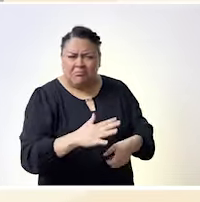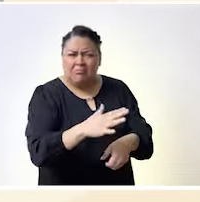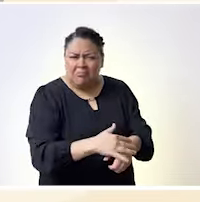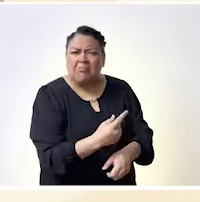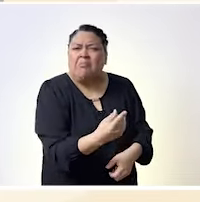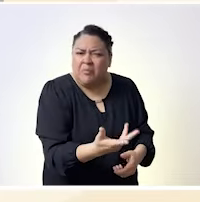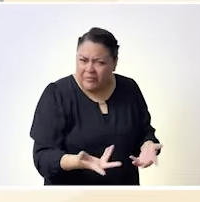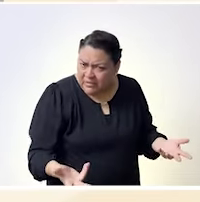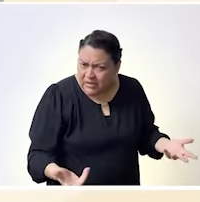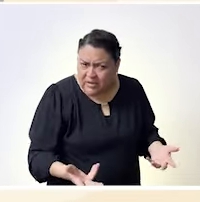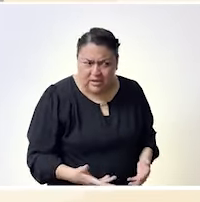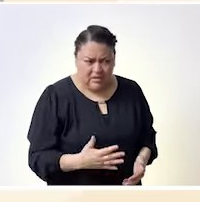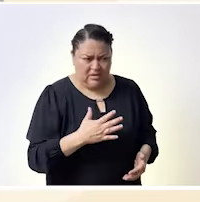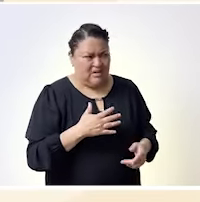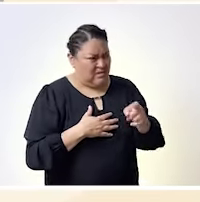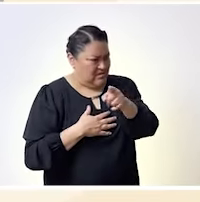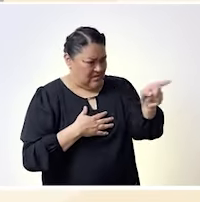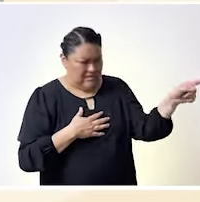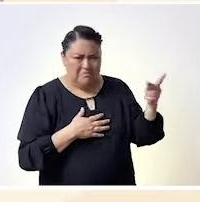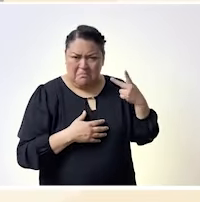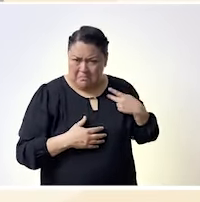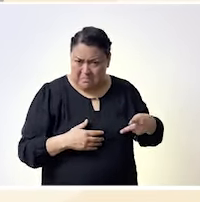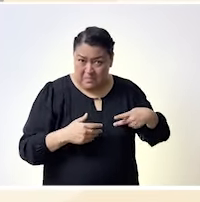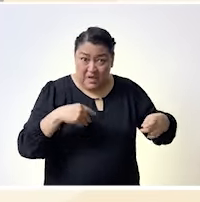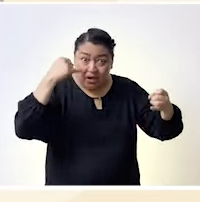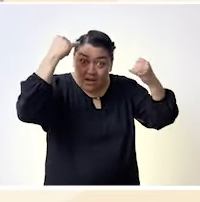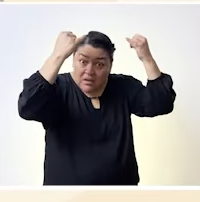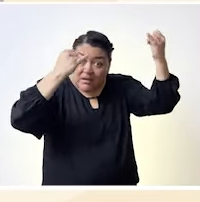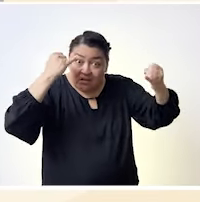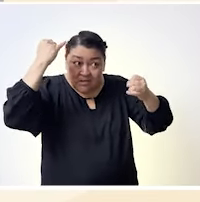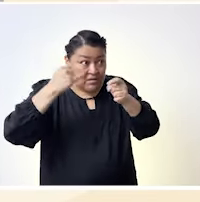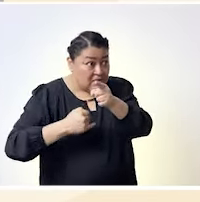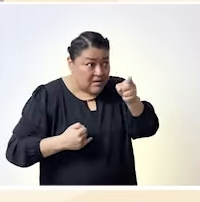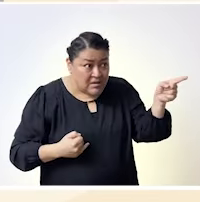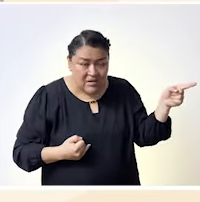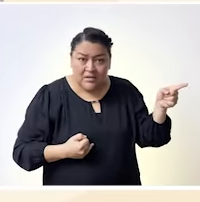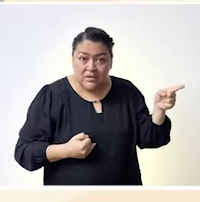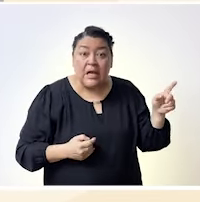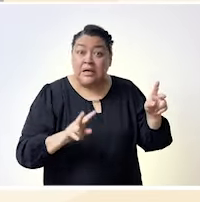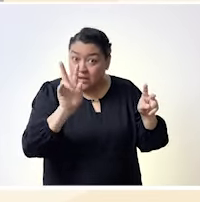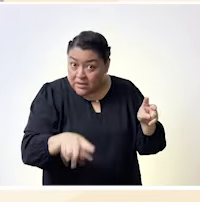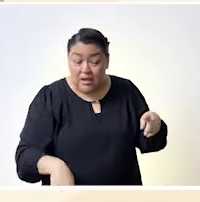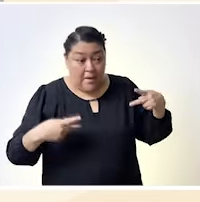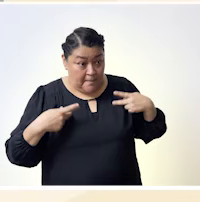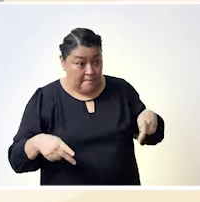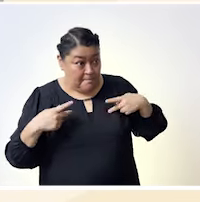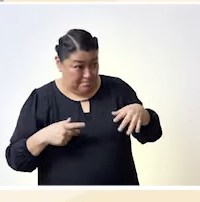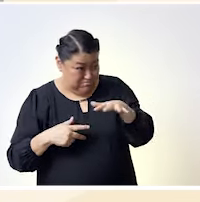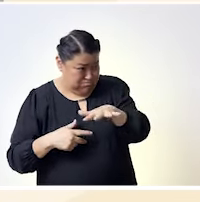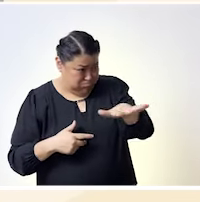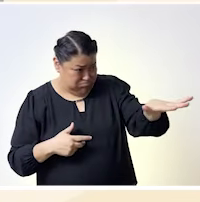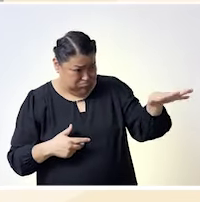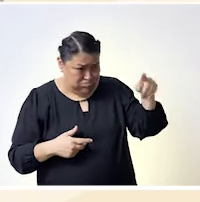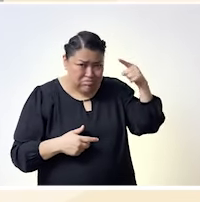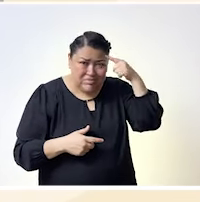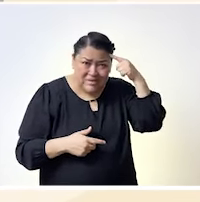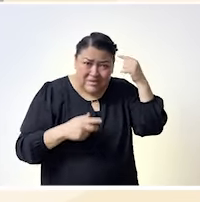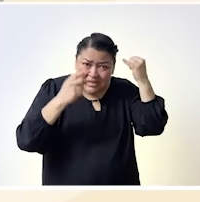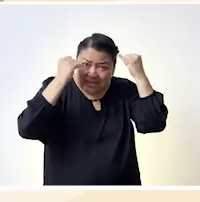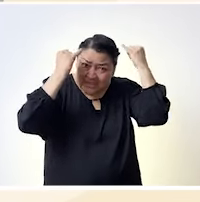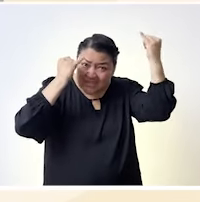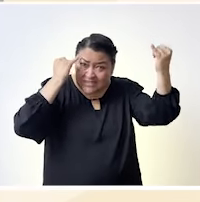capacidades y habilidades para hacer cosas extraordinarias Muchísimas gracias Claudia por tu